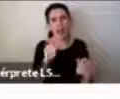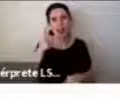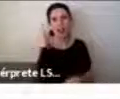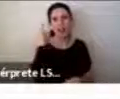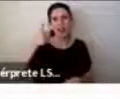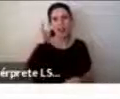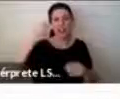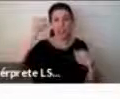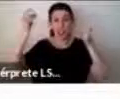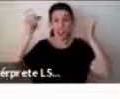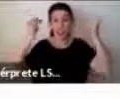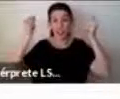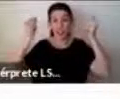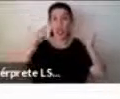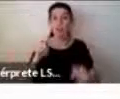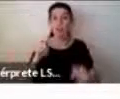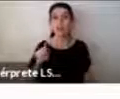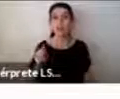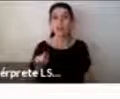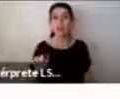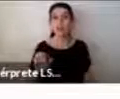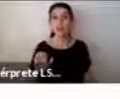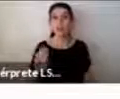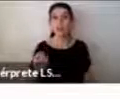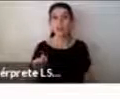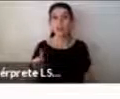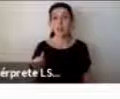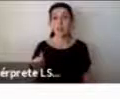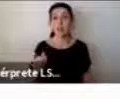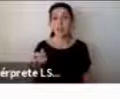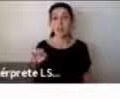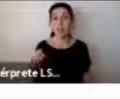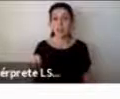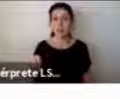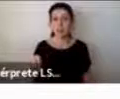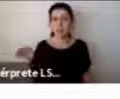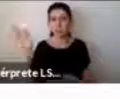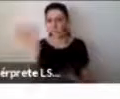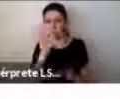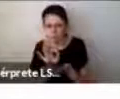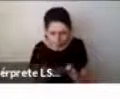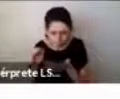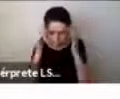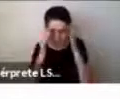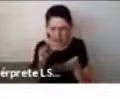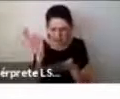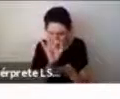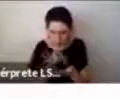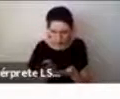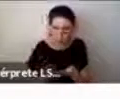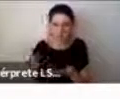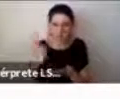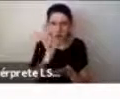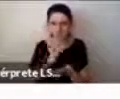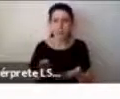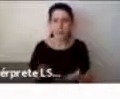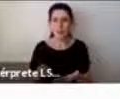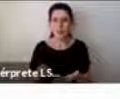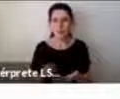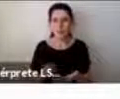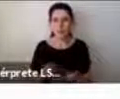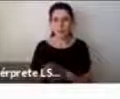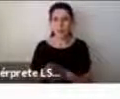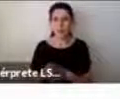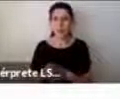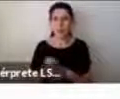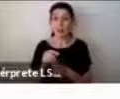que es Sebastián, que estaba full haciendo todos los dibujos, entonces esto no se hubiese logrado si no hubiese sido por este trabajo